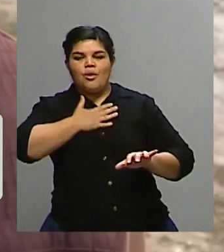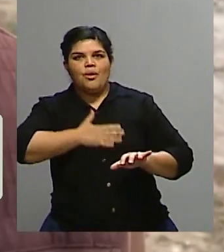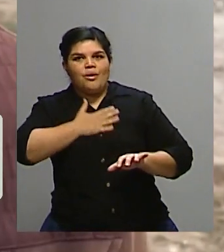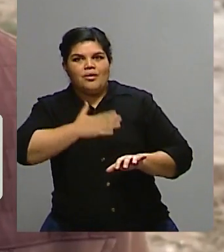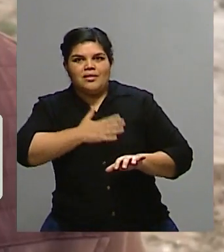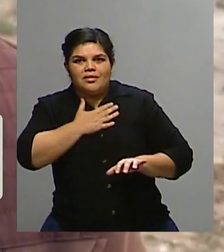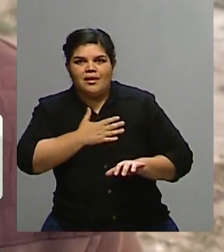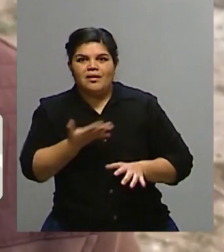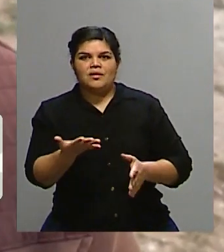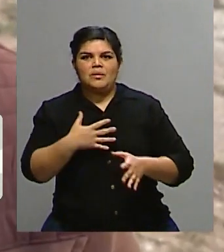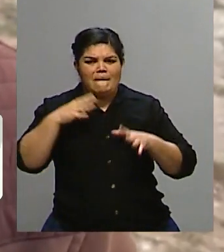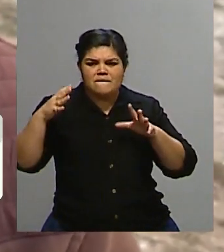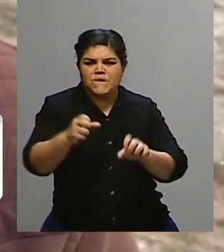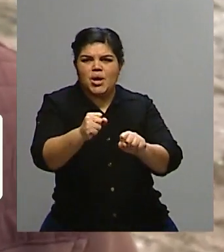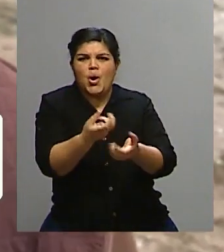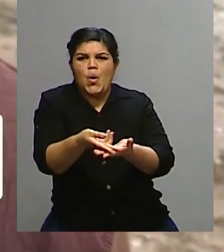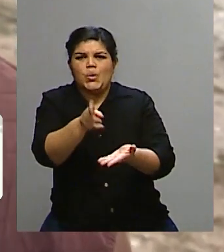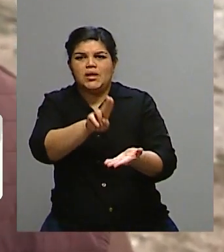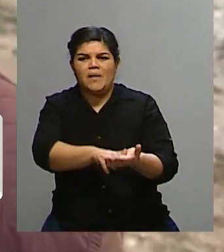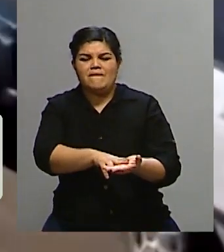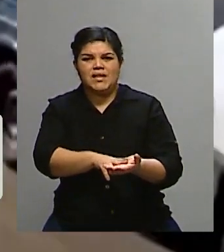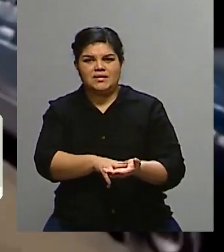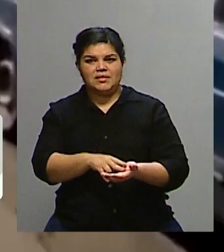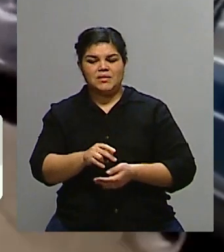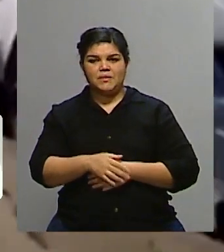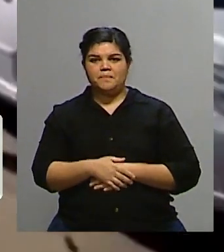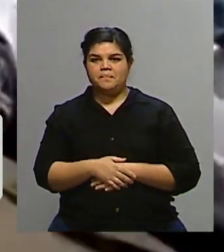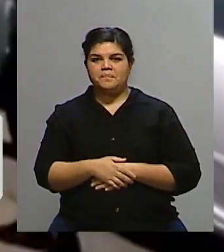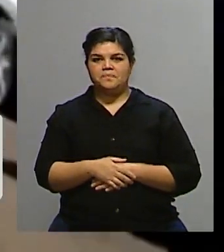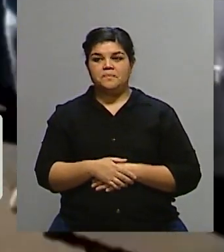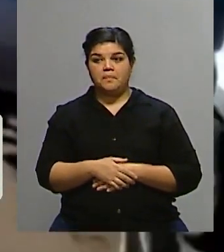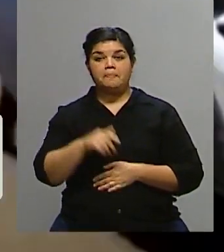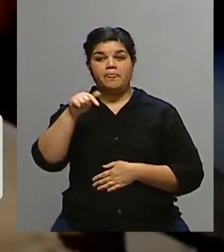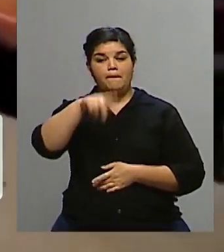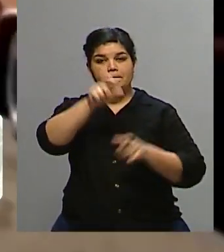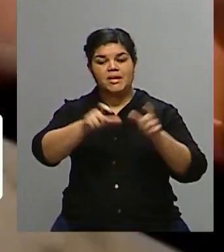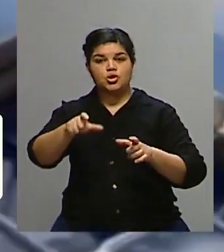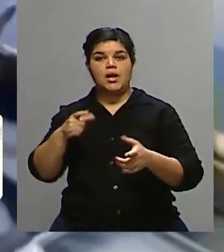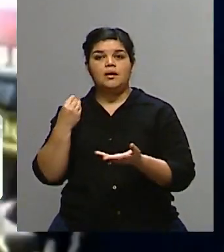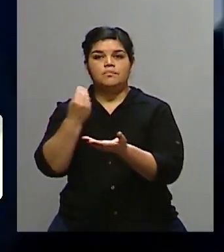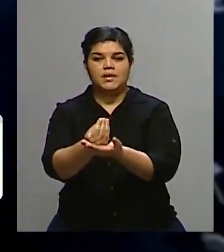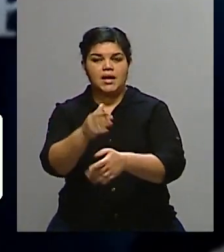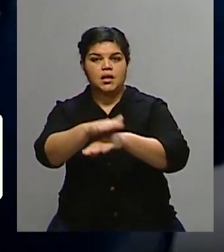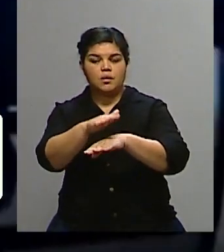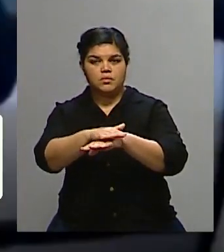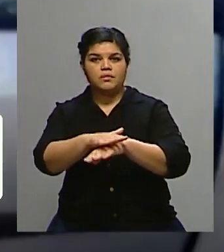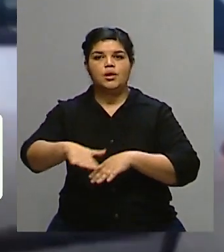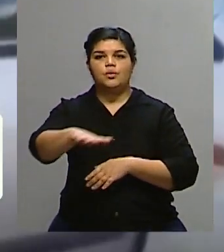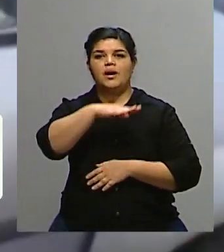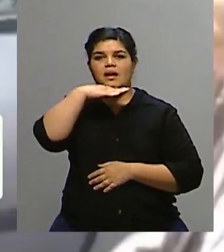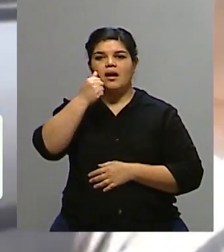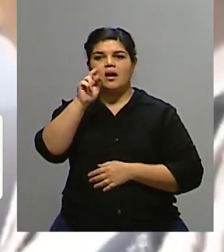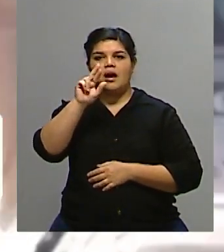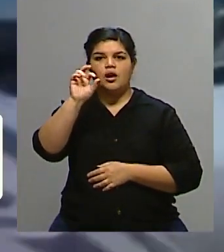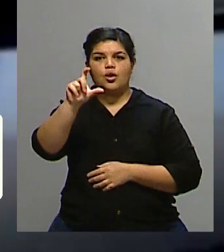tengo suficientes palabras para expresarme. Las autoridades de ocupación prorrusas en la región de Kharkov dijeron el